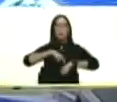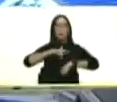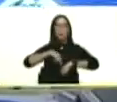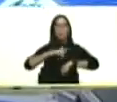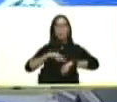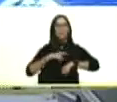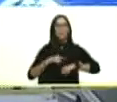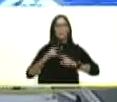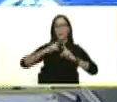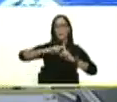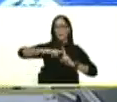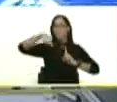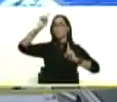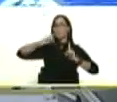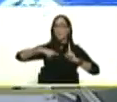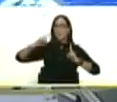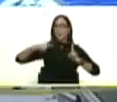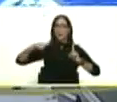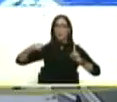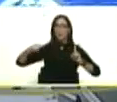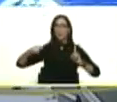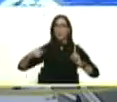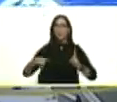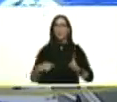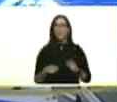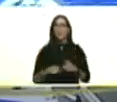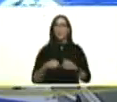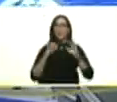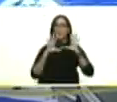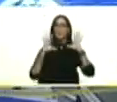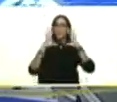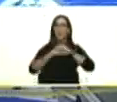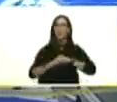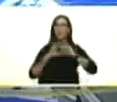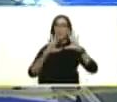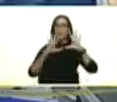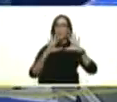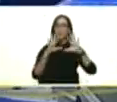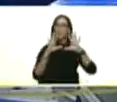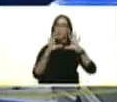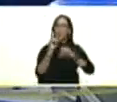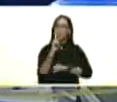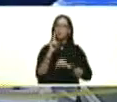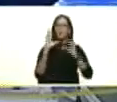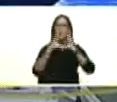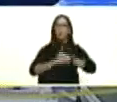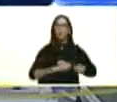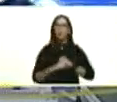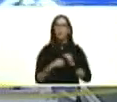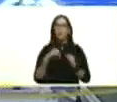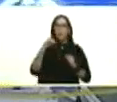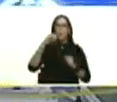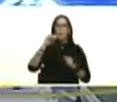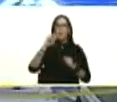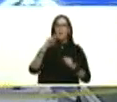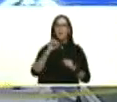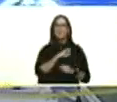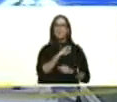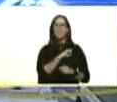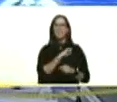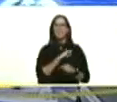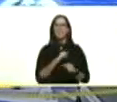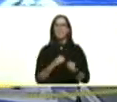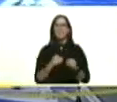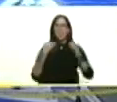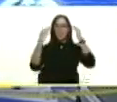rayos y centellas rayos tenía que las 10 de la noche 11 de la noche 11 de la noche Marquez estaba asustado Marquez me escribió a mi comandante